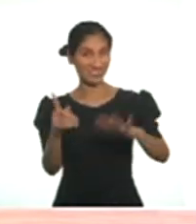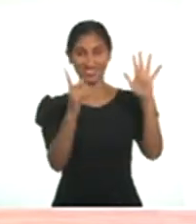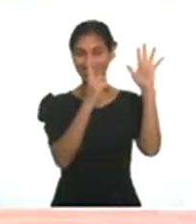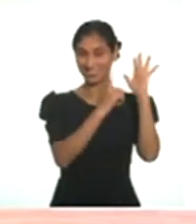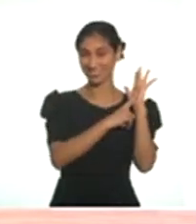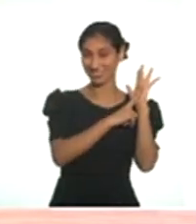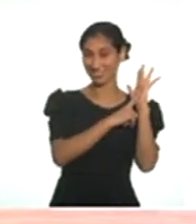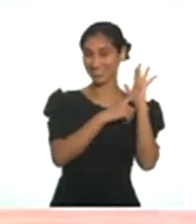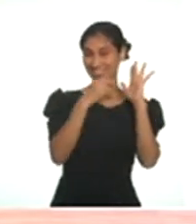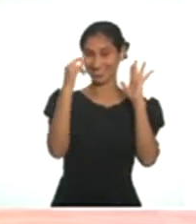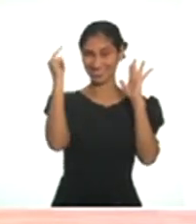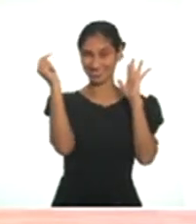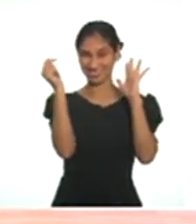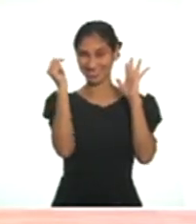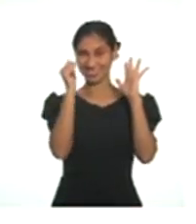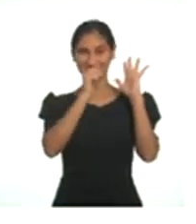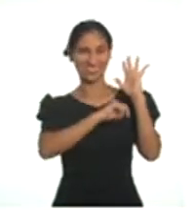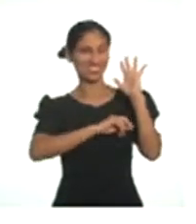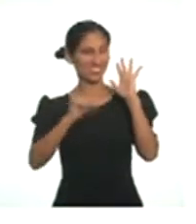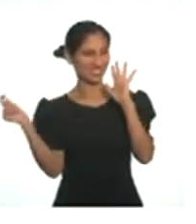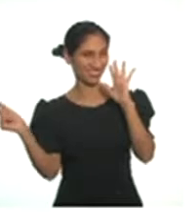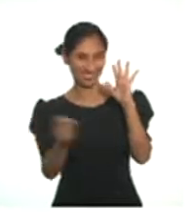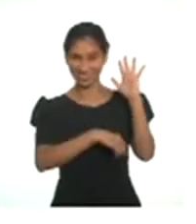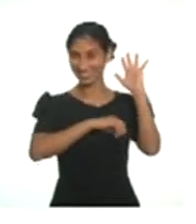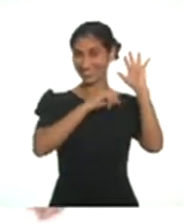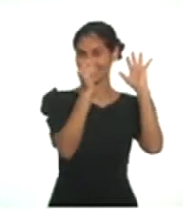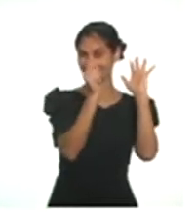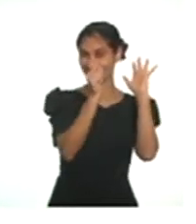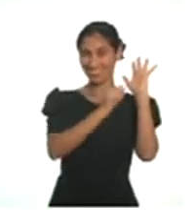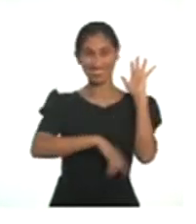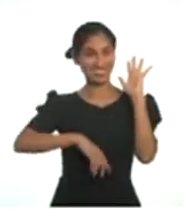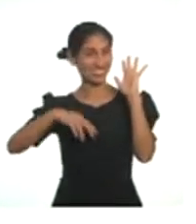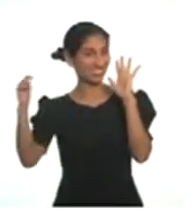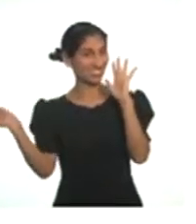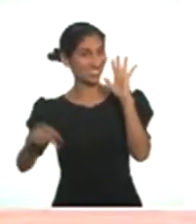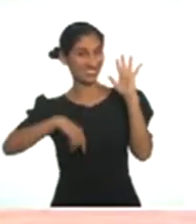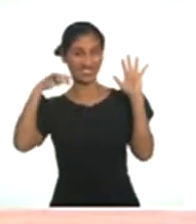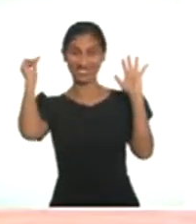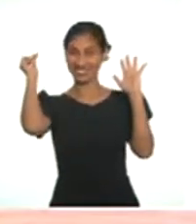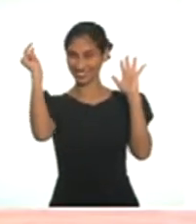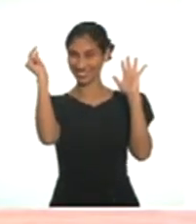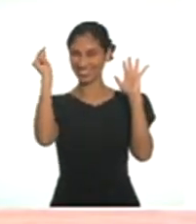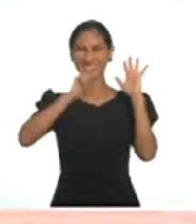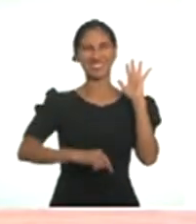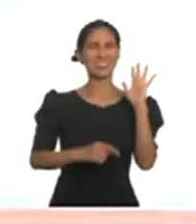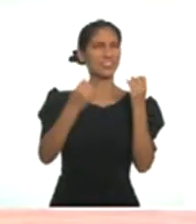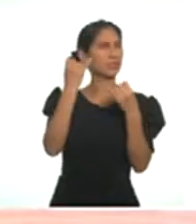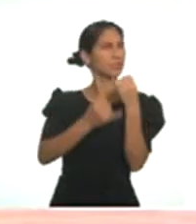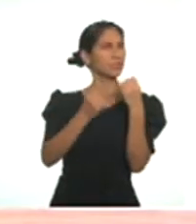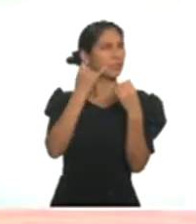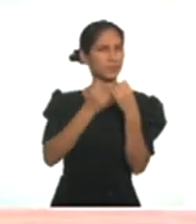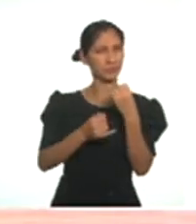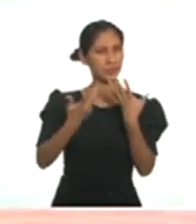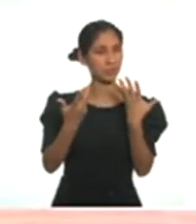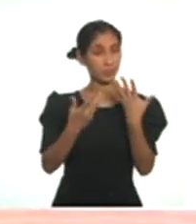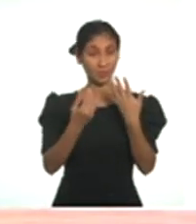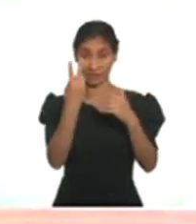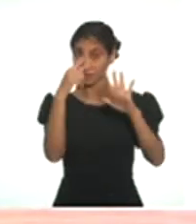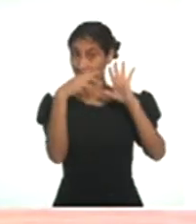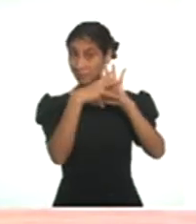1, va. Boom. Hey. Boom. Hey. Boom. Hey. Y por último,